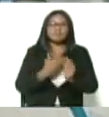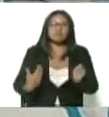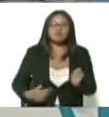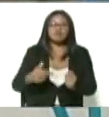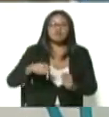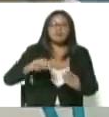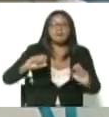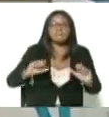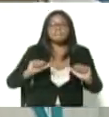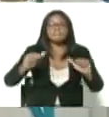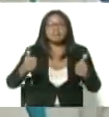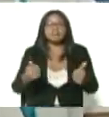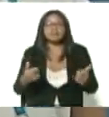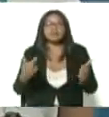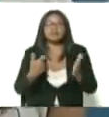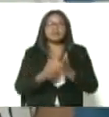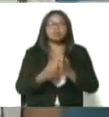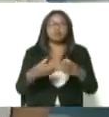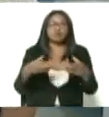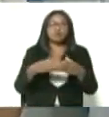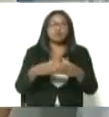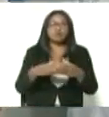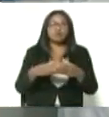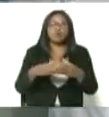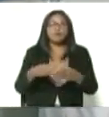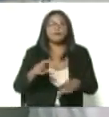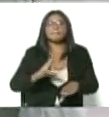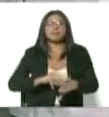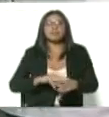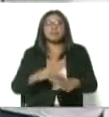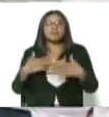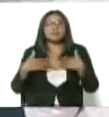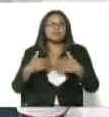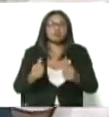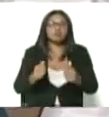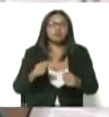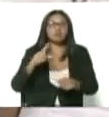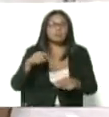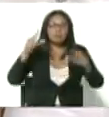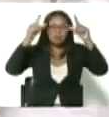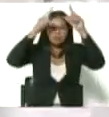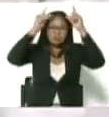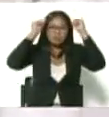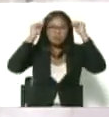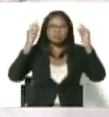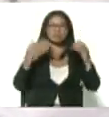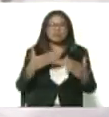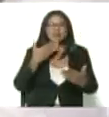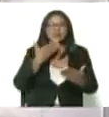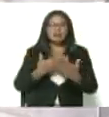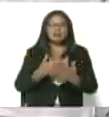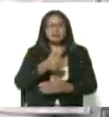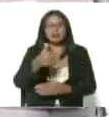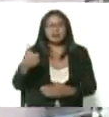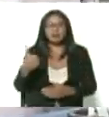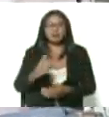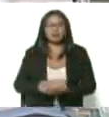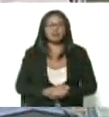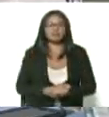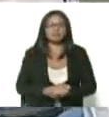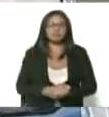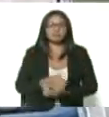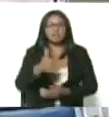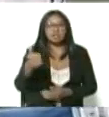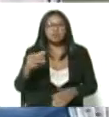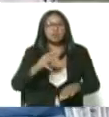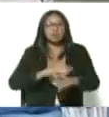que inicie la vacunación, a nuestro equipo médico, a nuestro equipo de salud, a nuestro equipo de enfermería, darles las gracias a cada enfermero, a cada doctor,